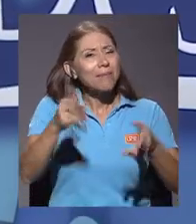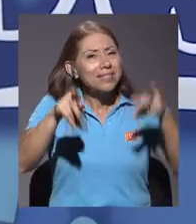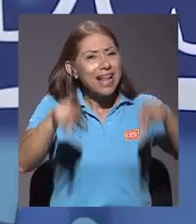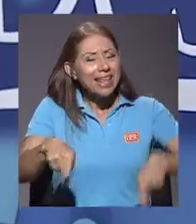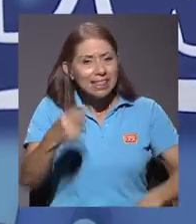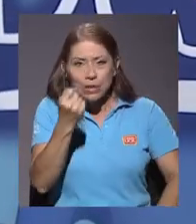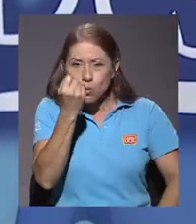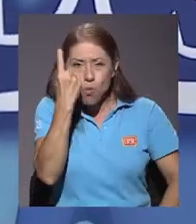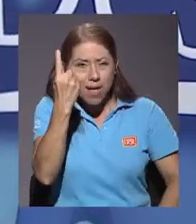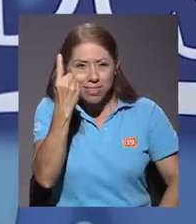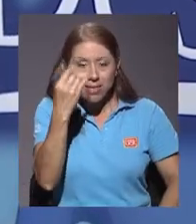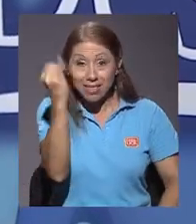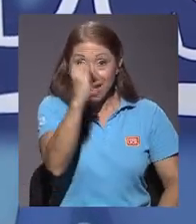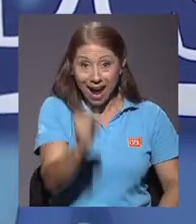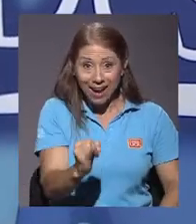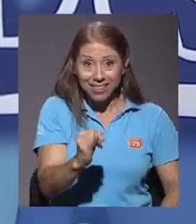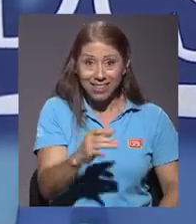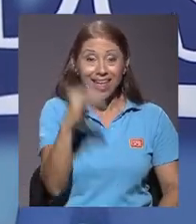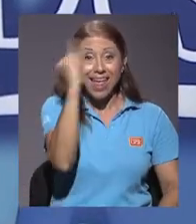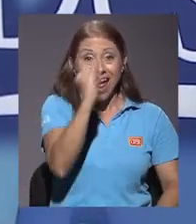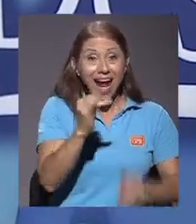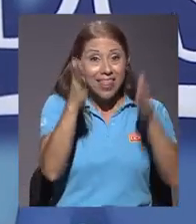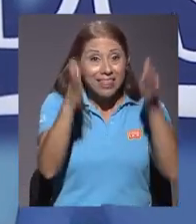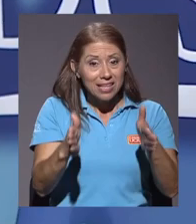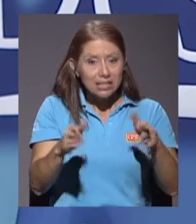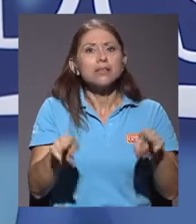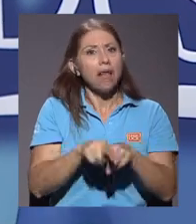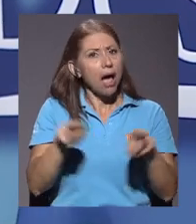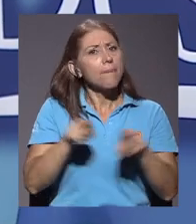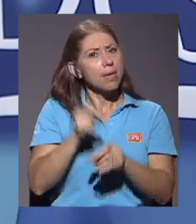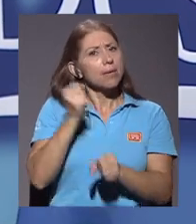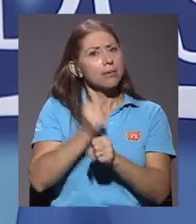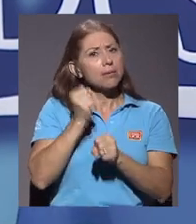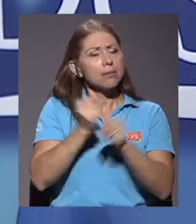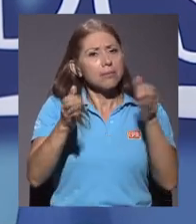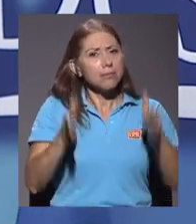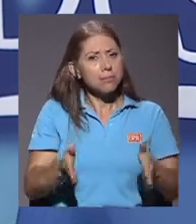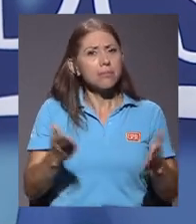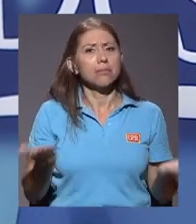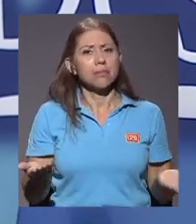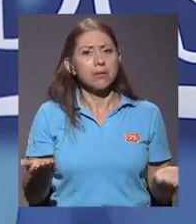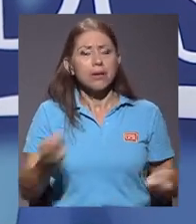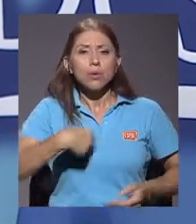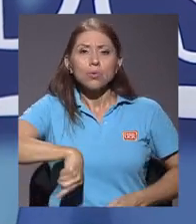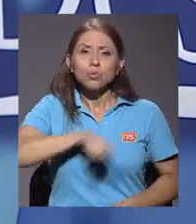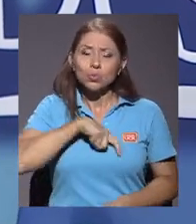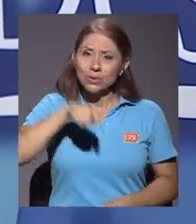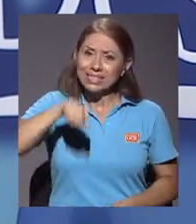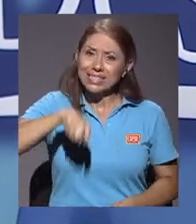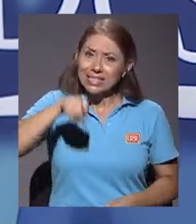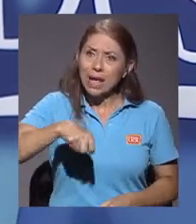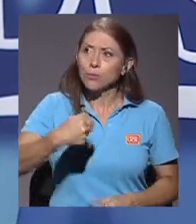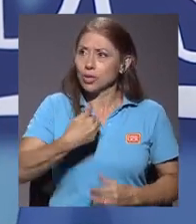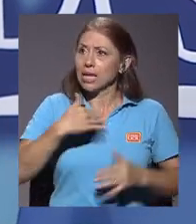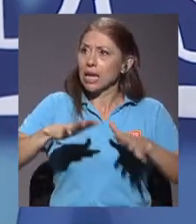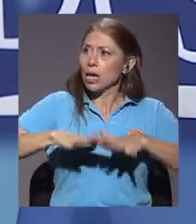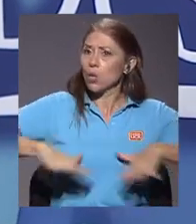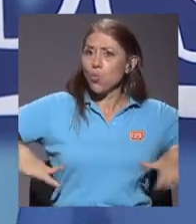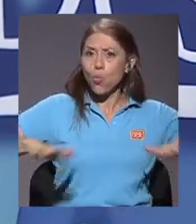vez la gente no entiende que las artes, los artistas, también somos trabajadores y que requerimos tener